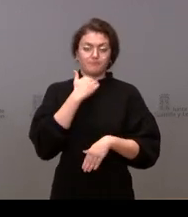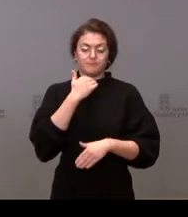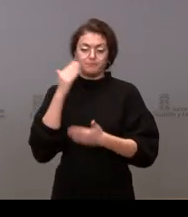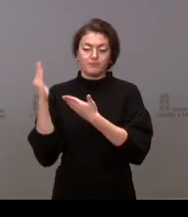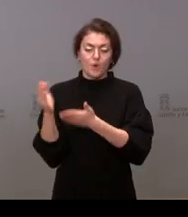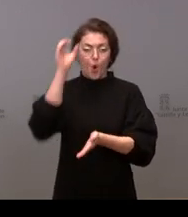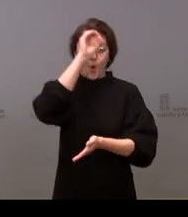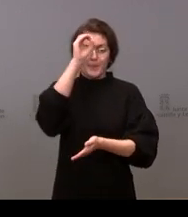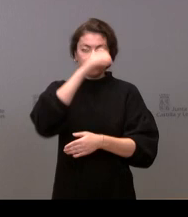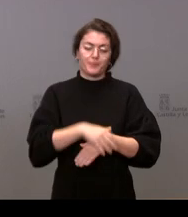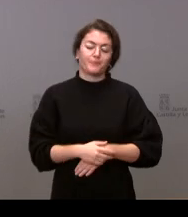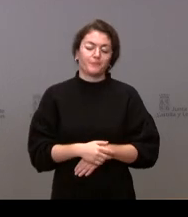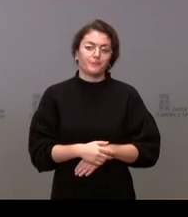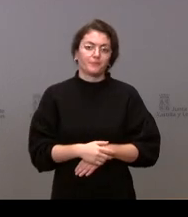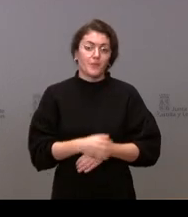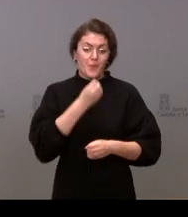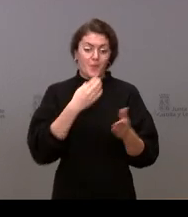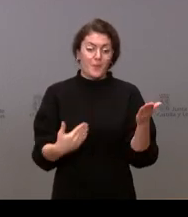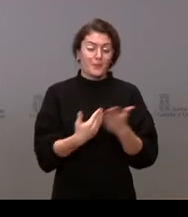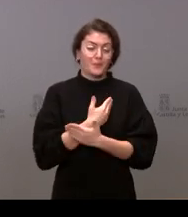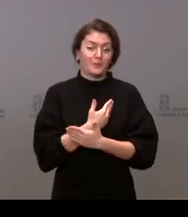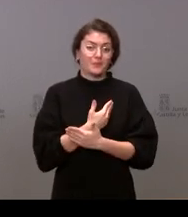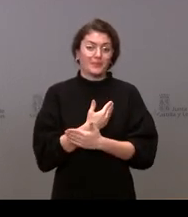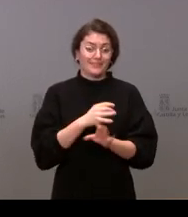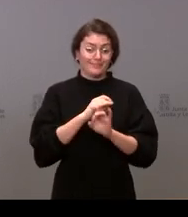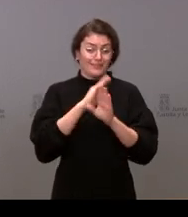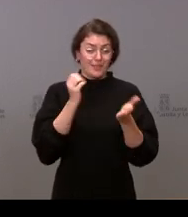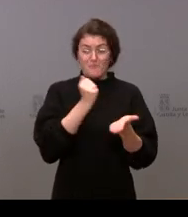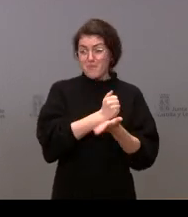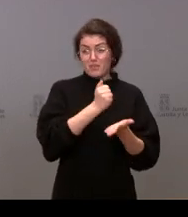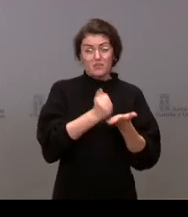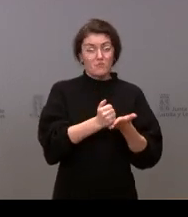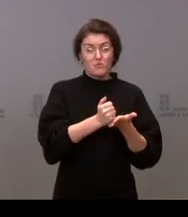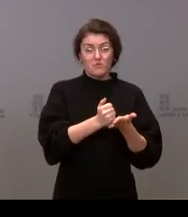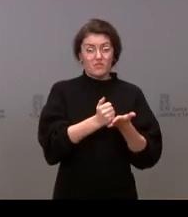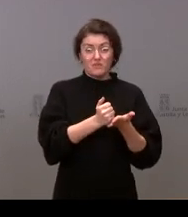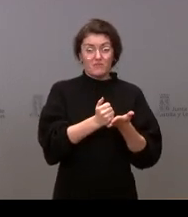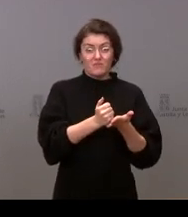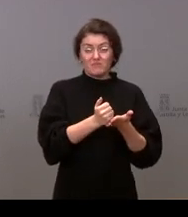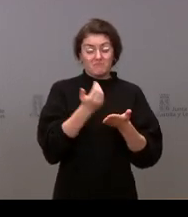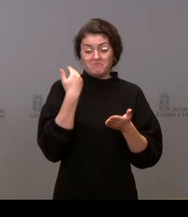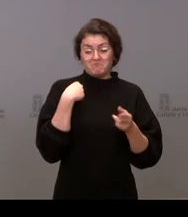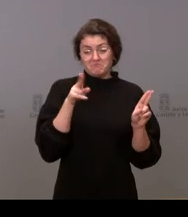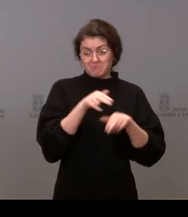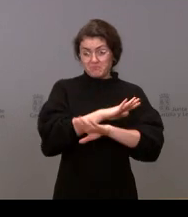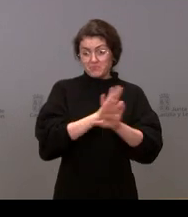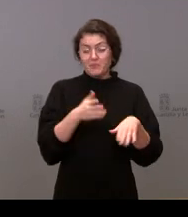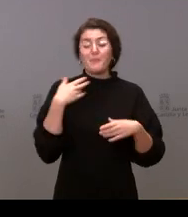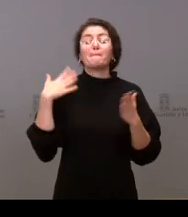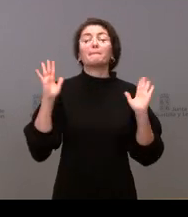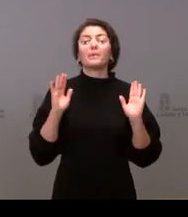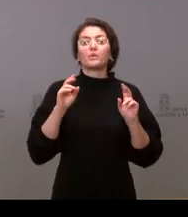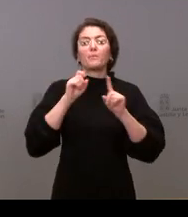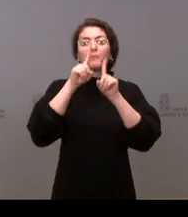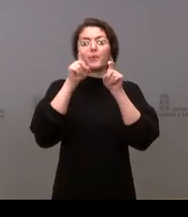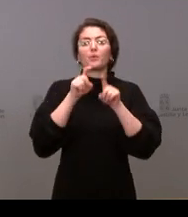hola buenos días bueno queda claro que el pasaporte COVID no lo acaban de ver como medida general pero mi pregunta es si se